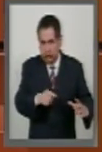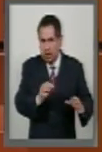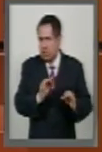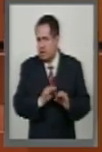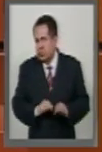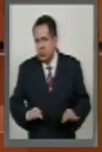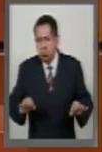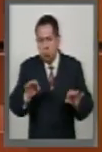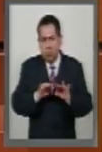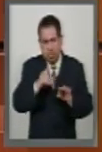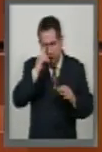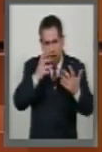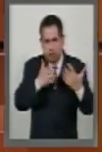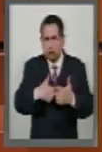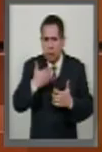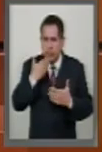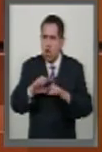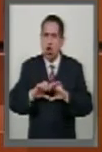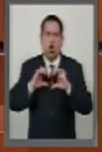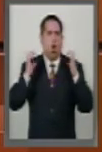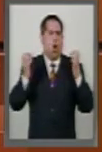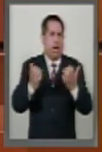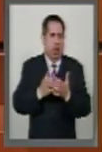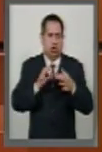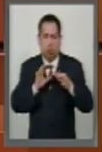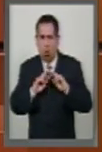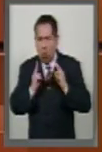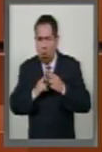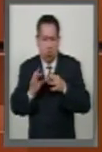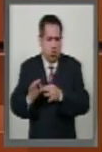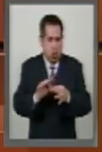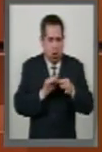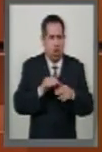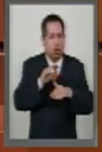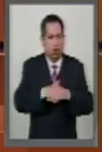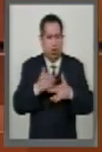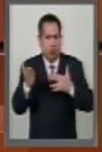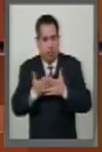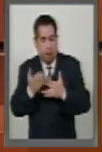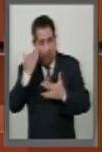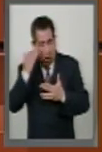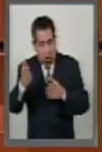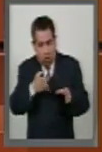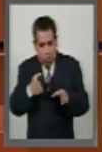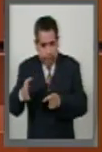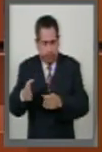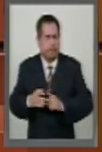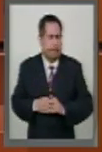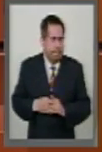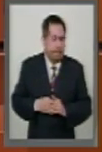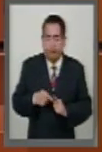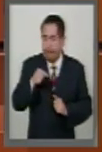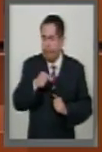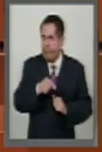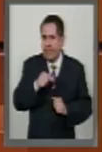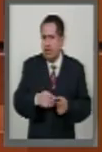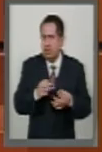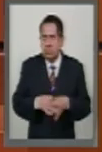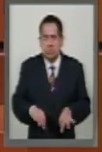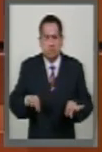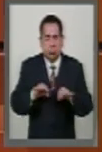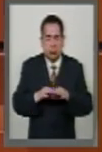funcionamiento del Congreso de la Unión durante los recesos. Es ahí donde se radica la trascendencia